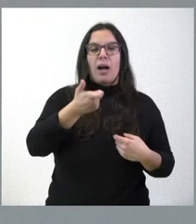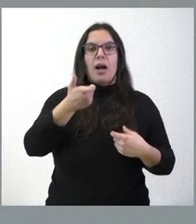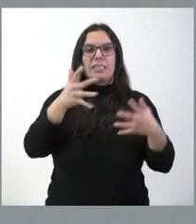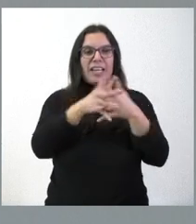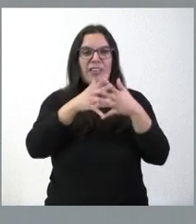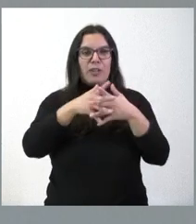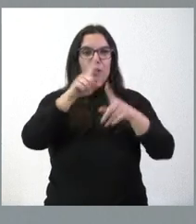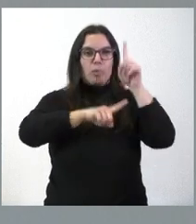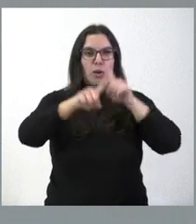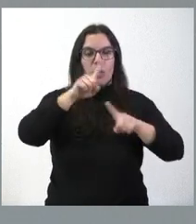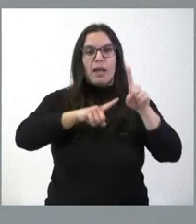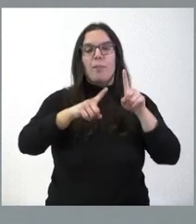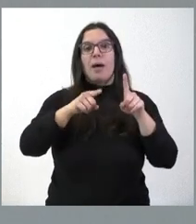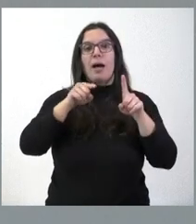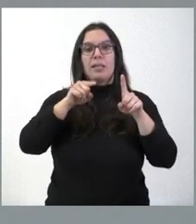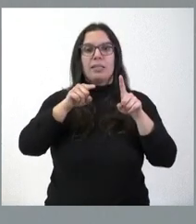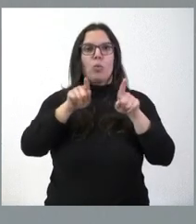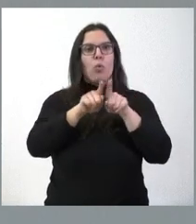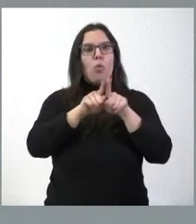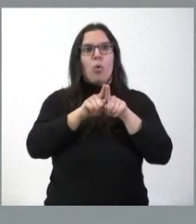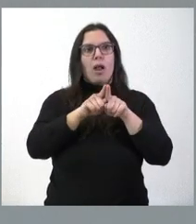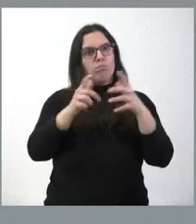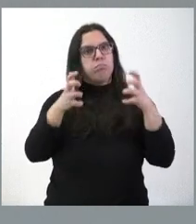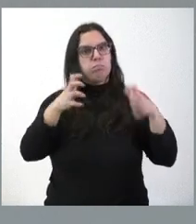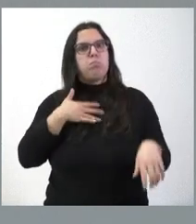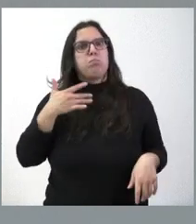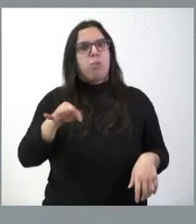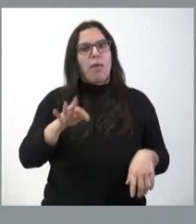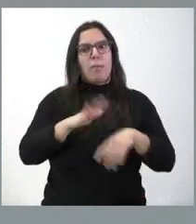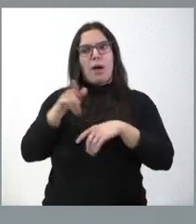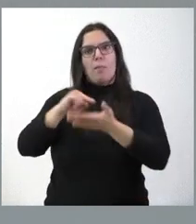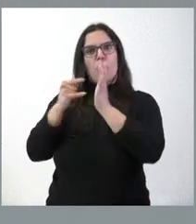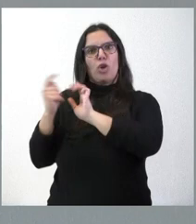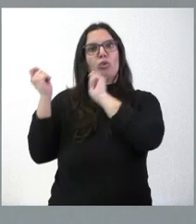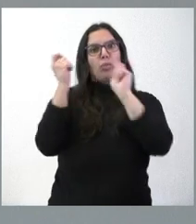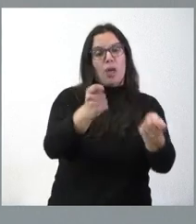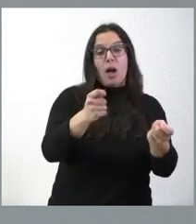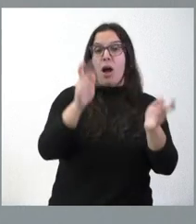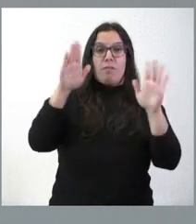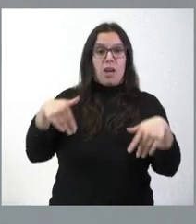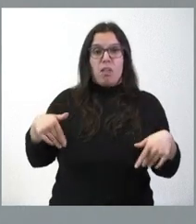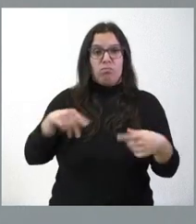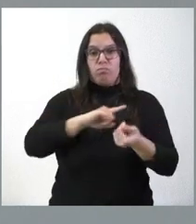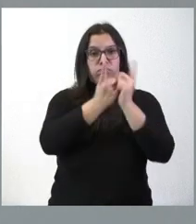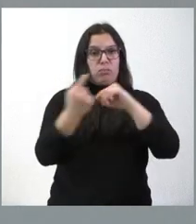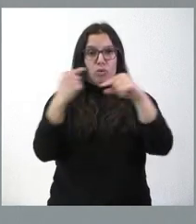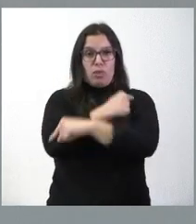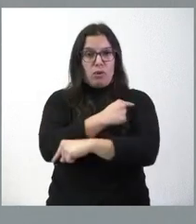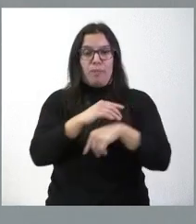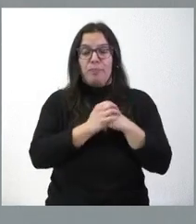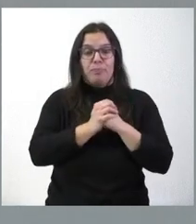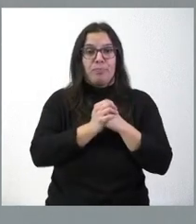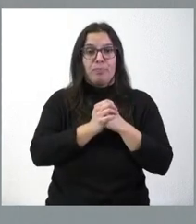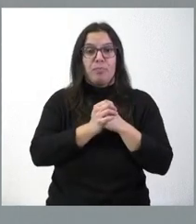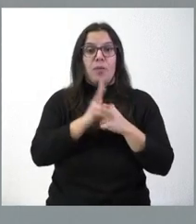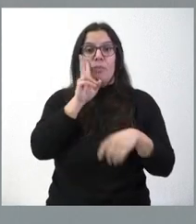población, fueron las especiales beneficiarias de estos proyectos, estas agencias y ha sido justo todo lo contrario, donde